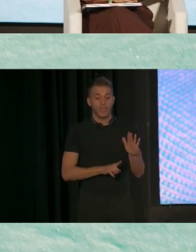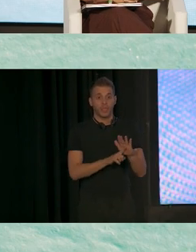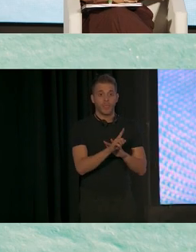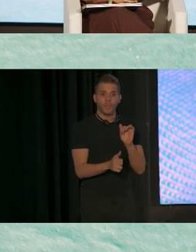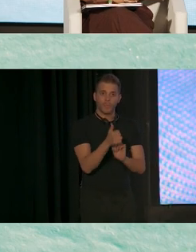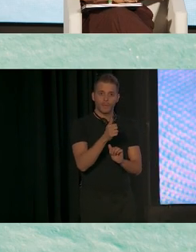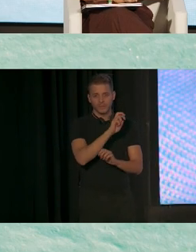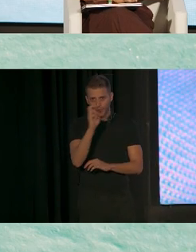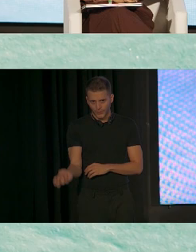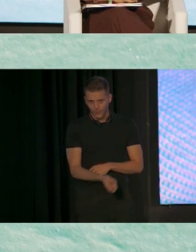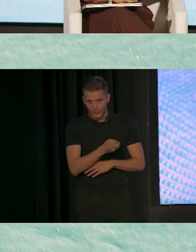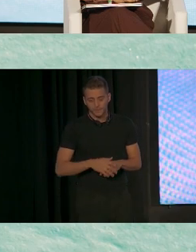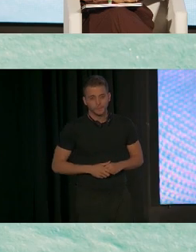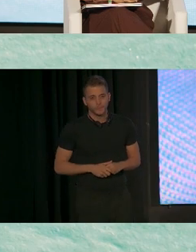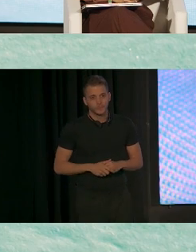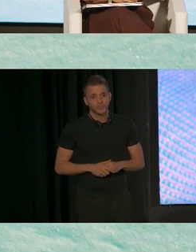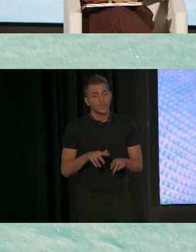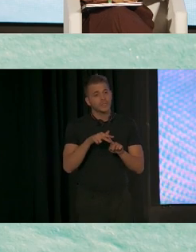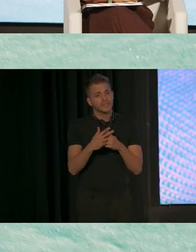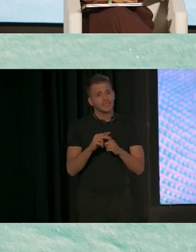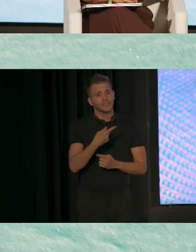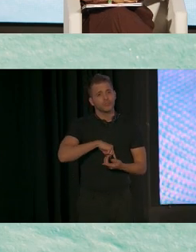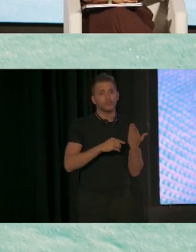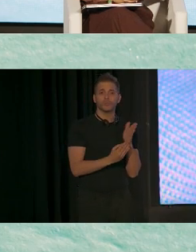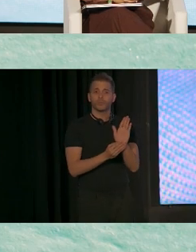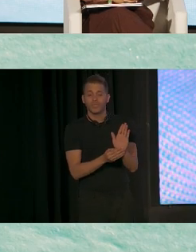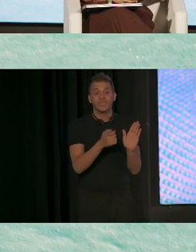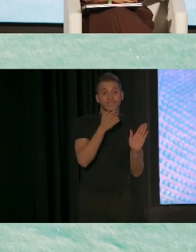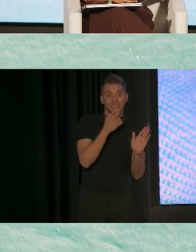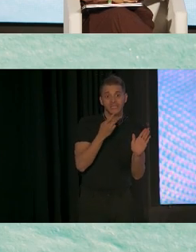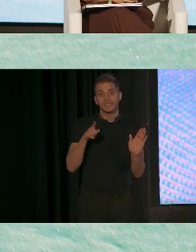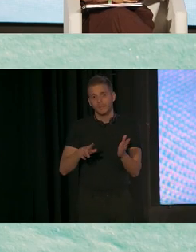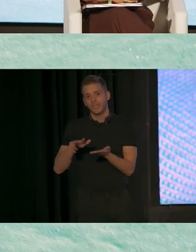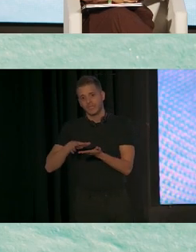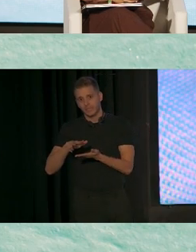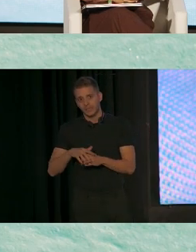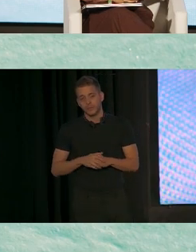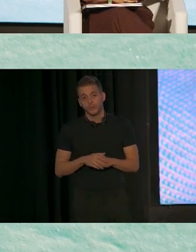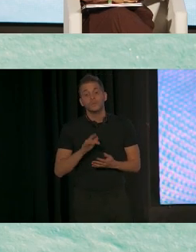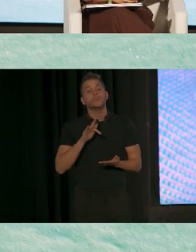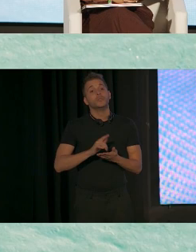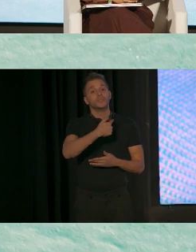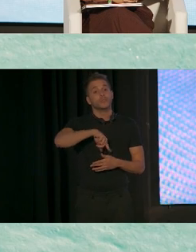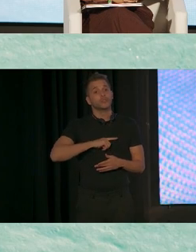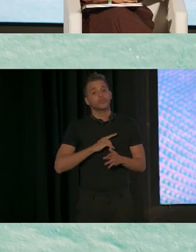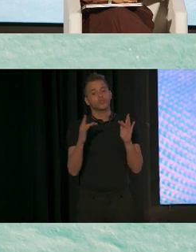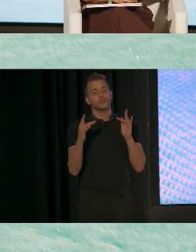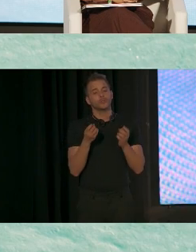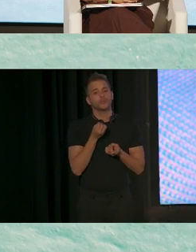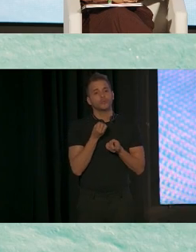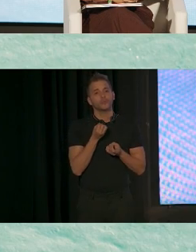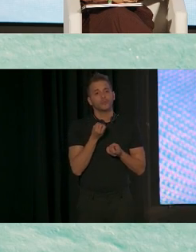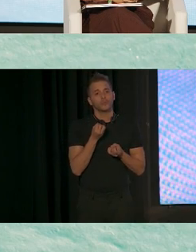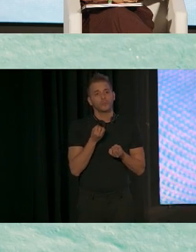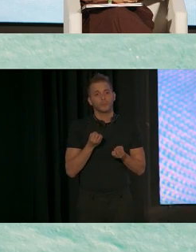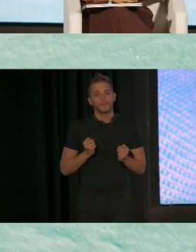mucho más. Los talleres los ofrecemos en inglés y en español. También contamos con